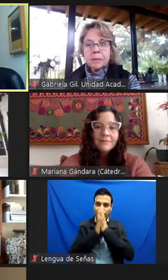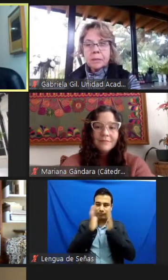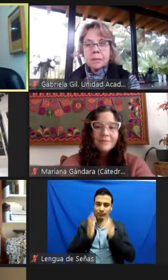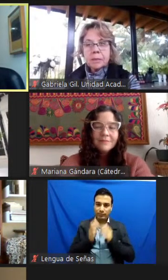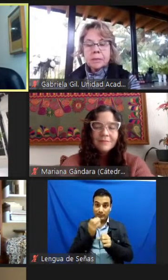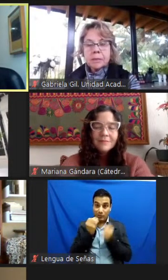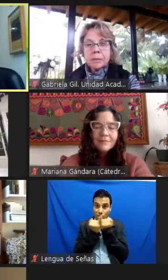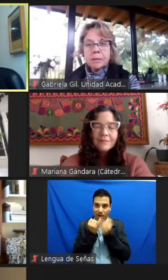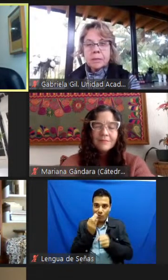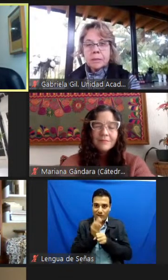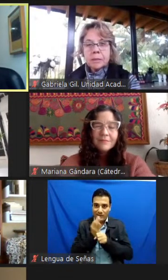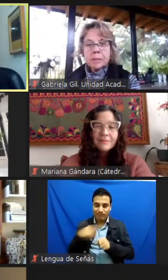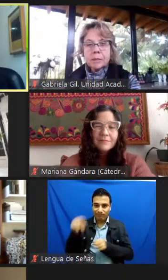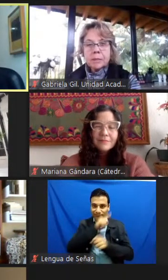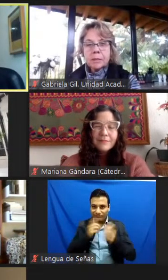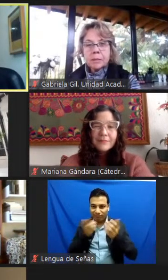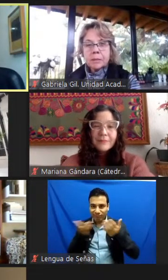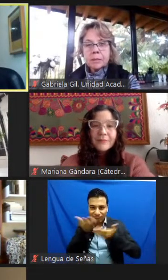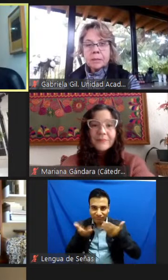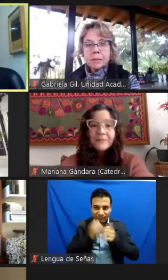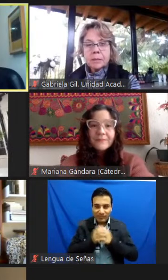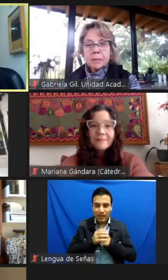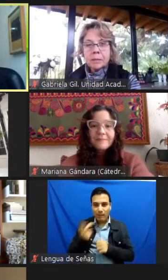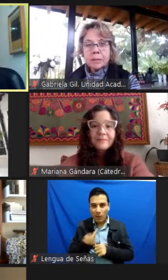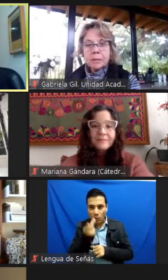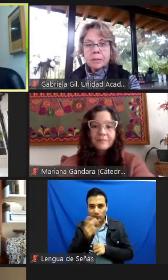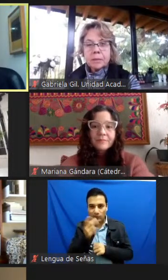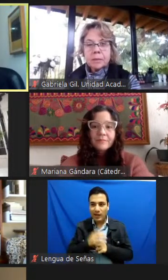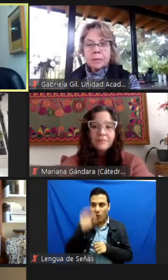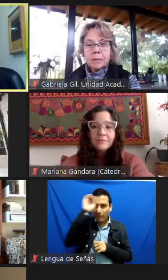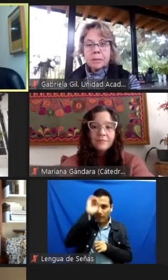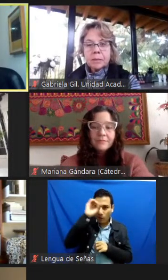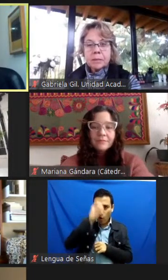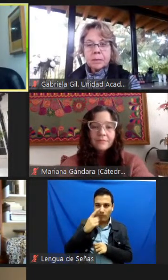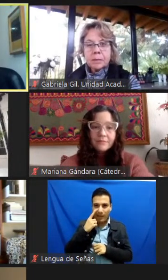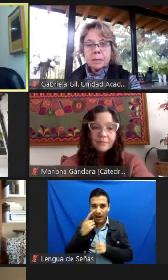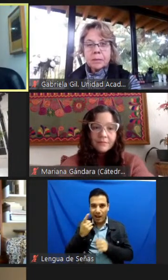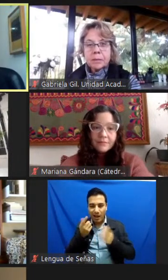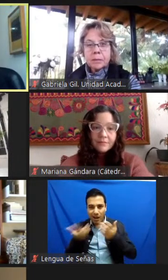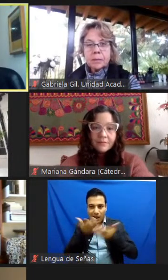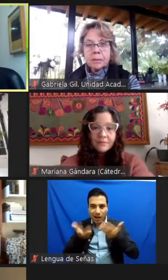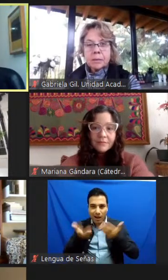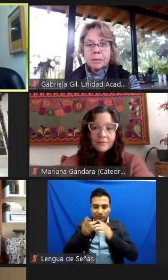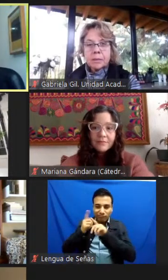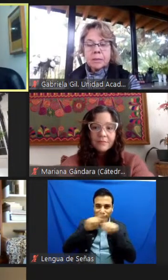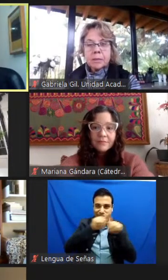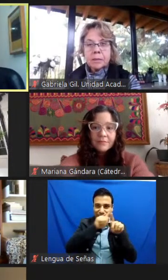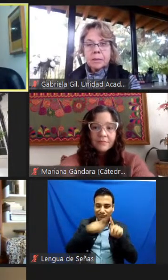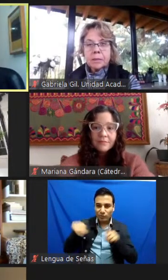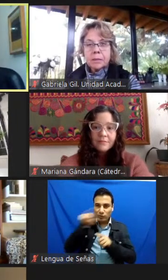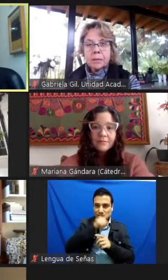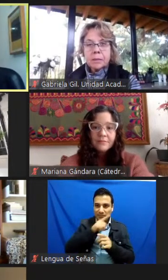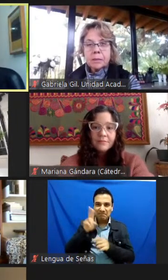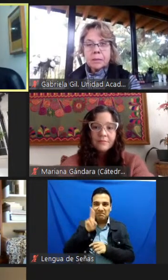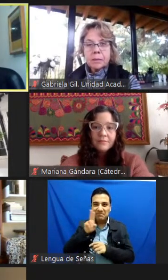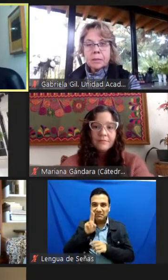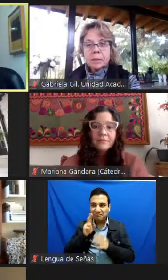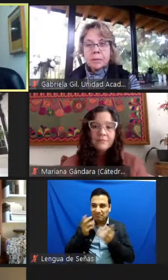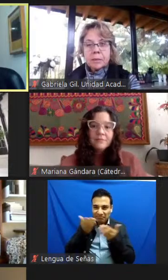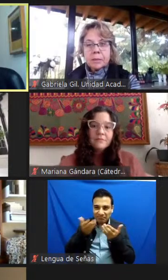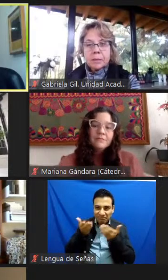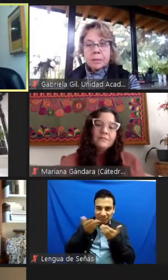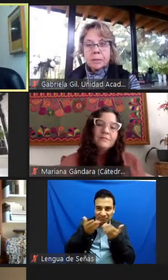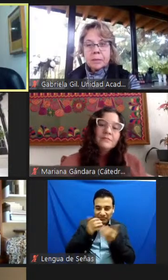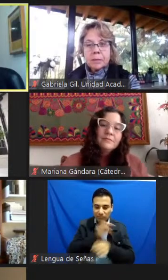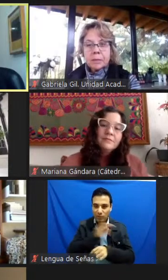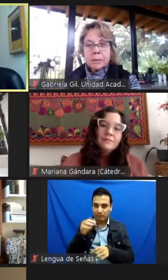interpelarnos, para cuestionarnos, para construir desde las provocaciones y explorar juntos estas nuevas intersecciones que